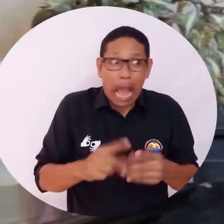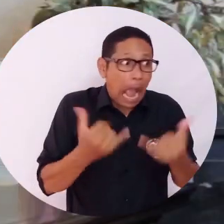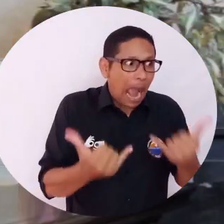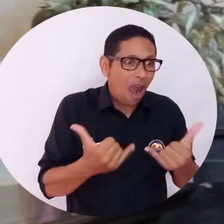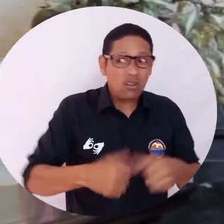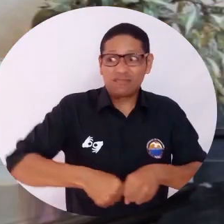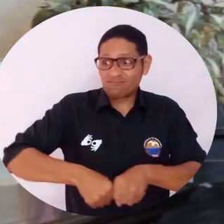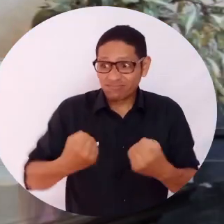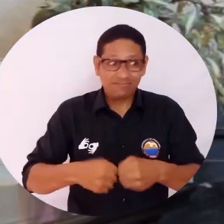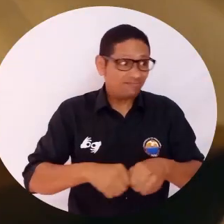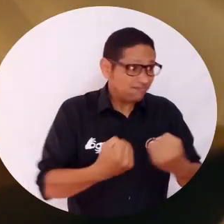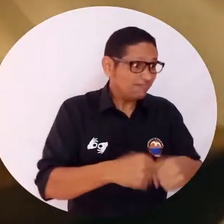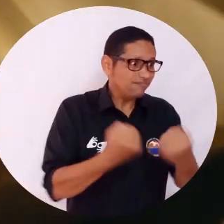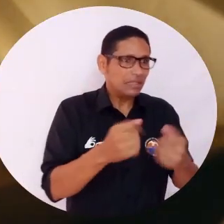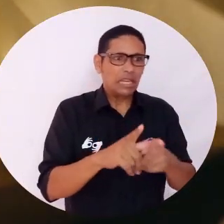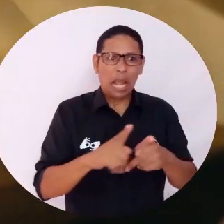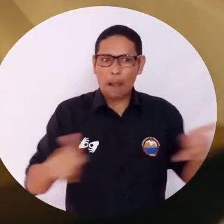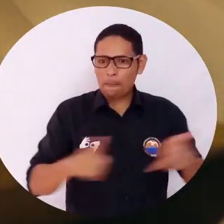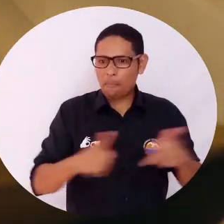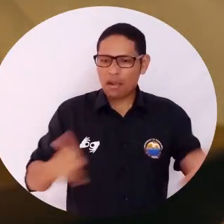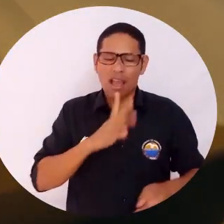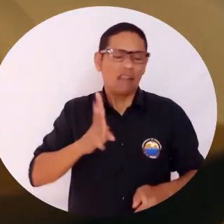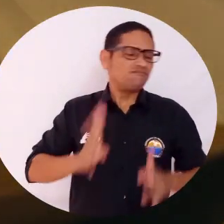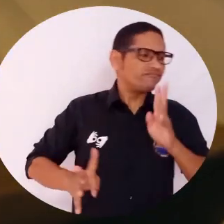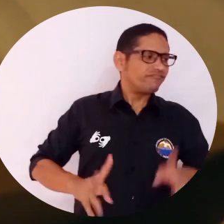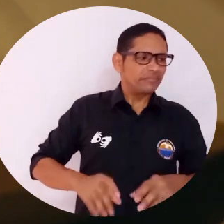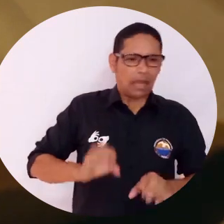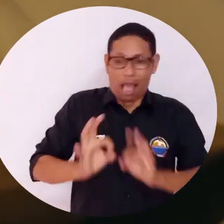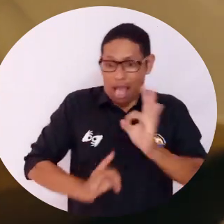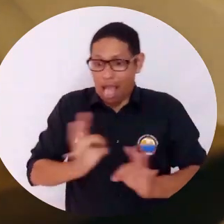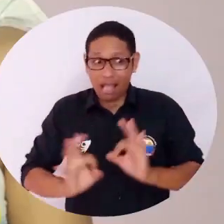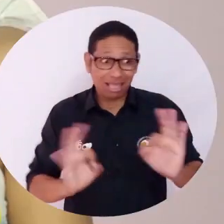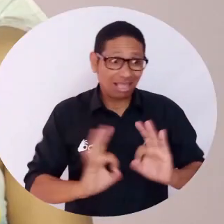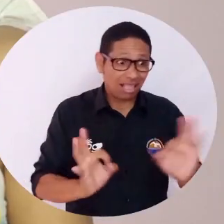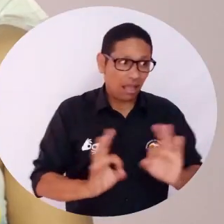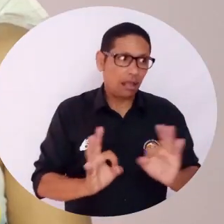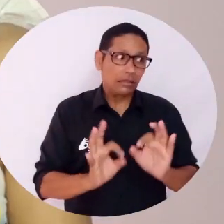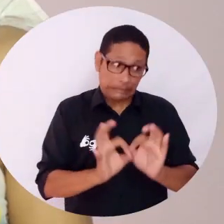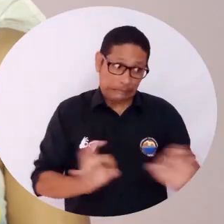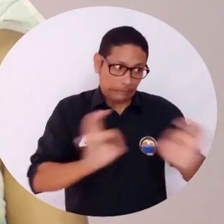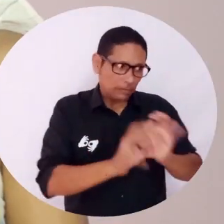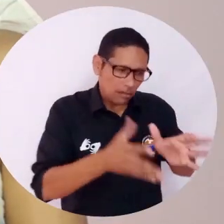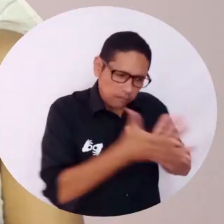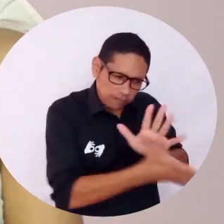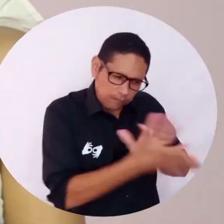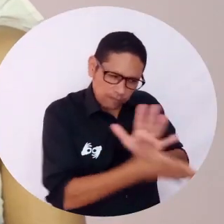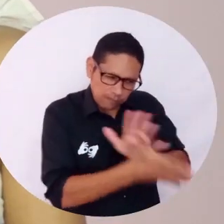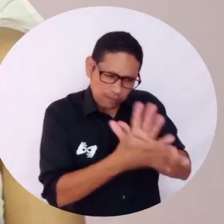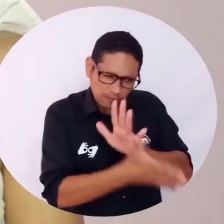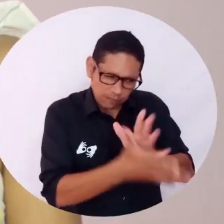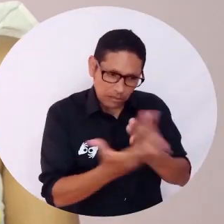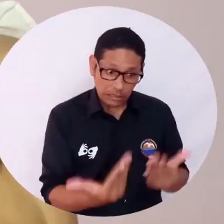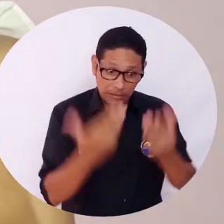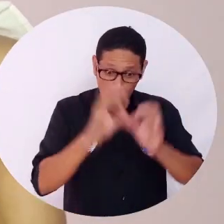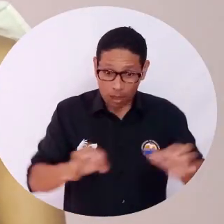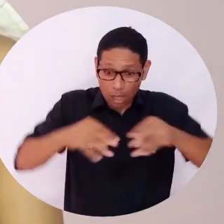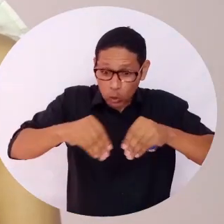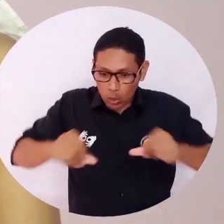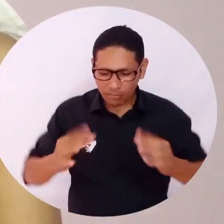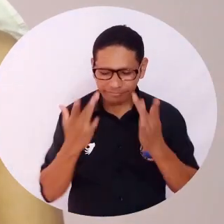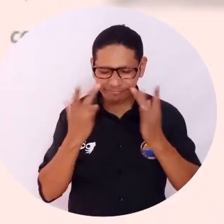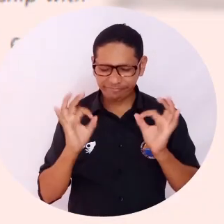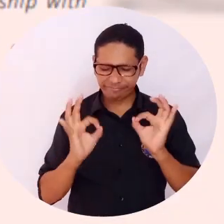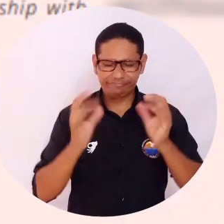día se ha visto muy deteriorado el suelo por las malas prácticas y la finalidad de brindar la información necesaria para